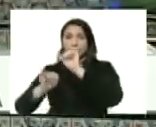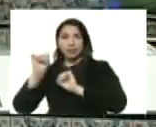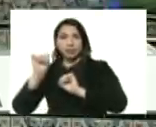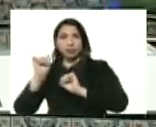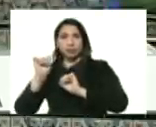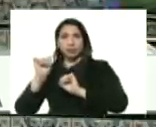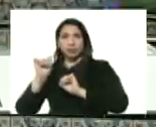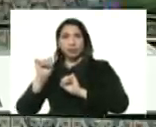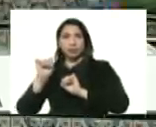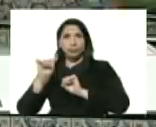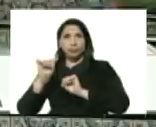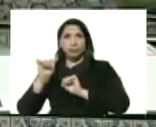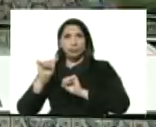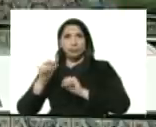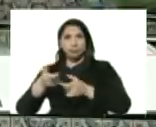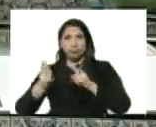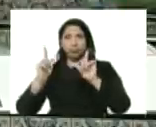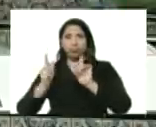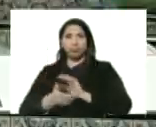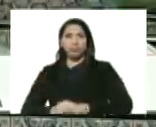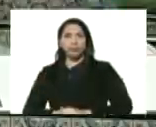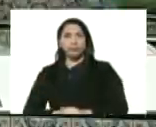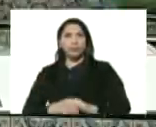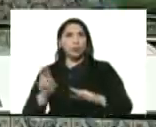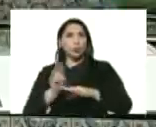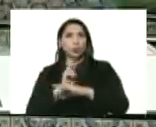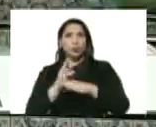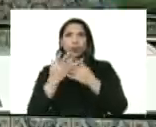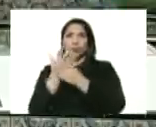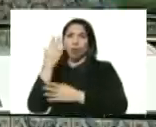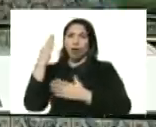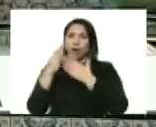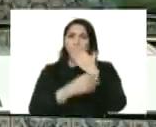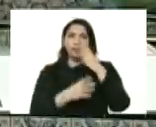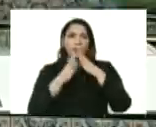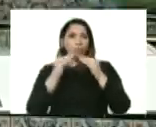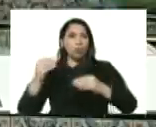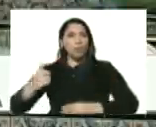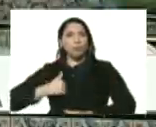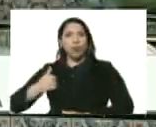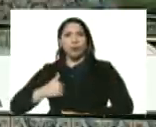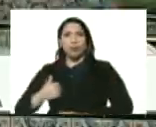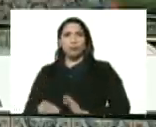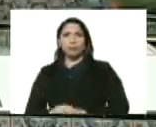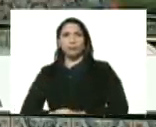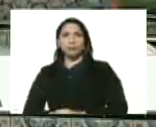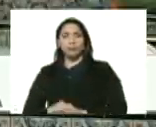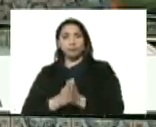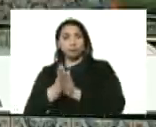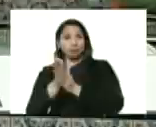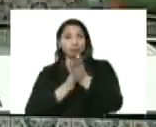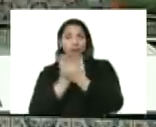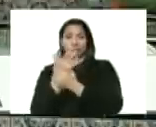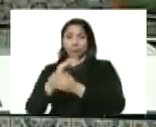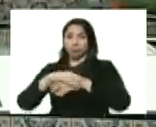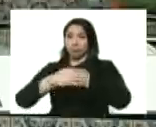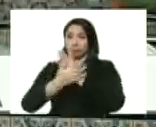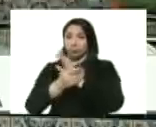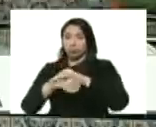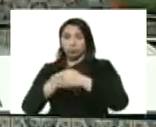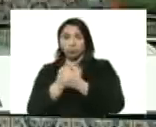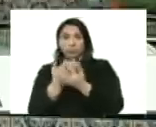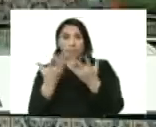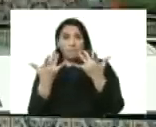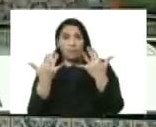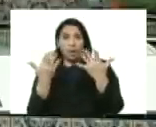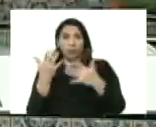muy pertinente usar guantes todo el que pueda lavarse y desinfectarse las manos por ejemplo